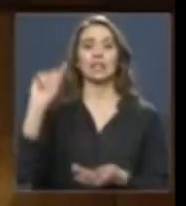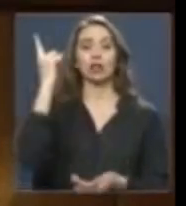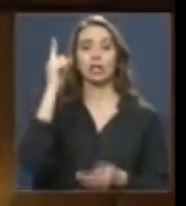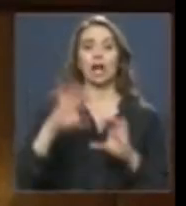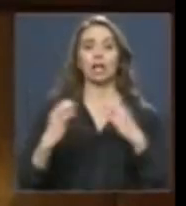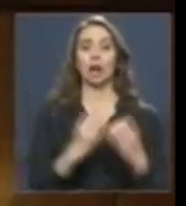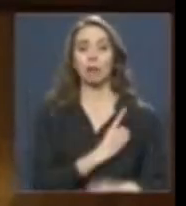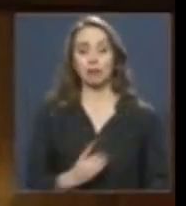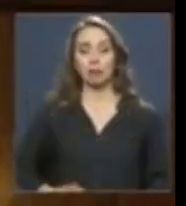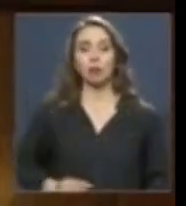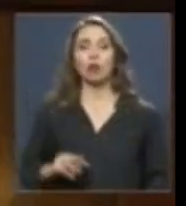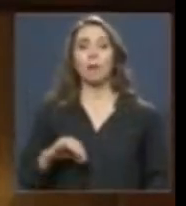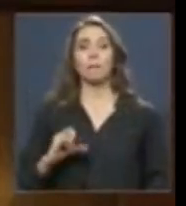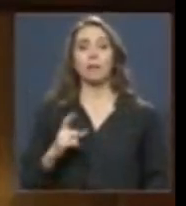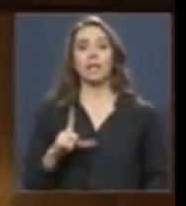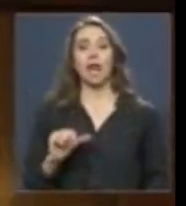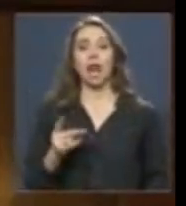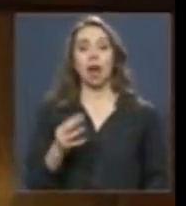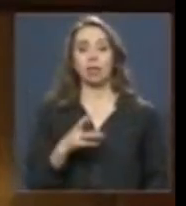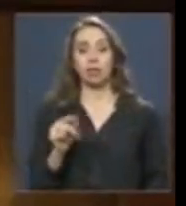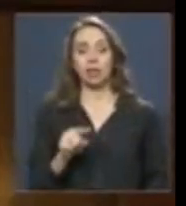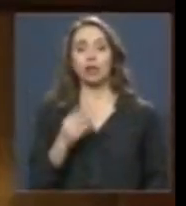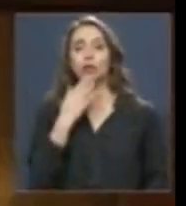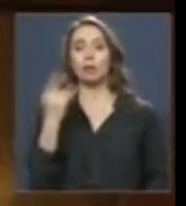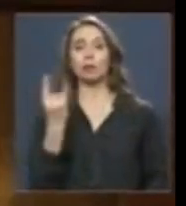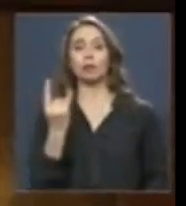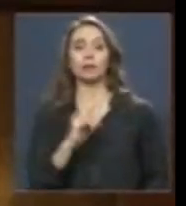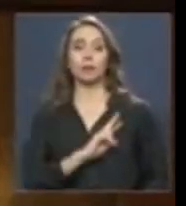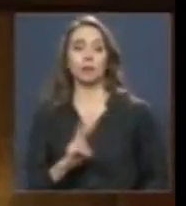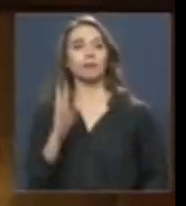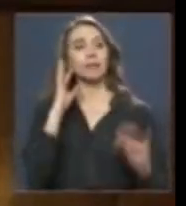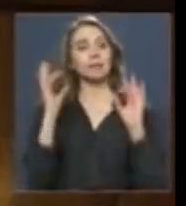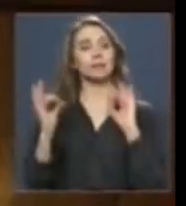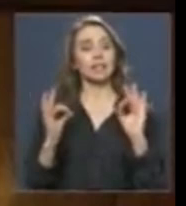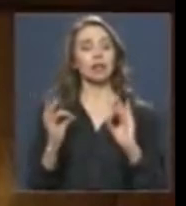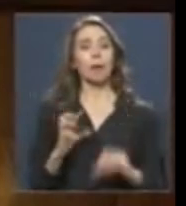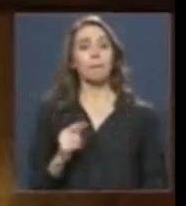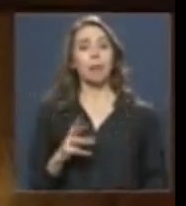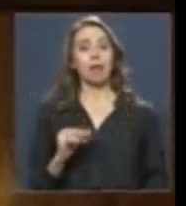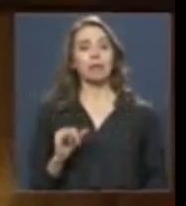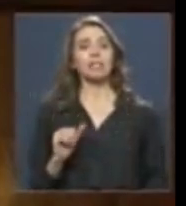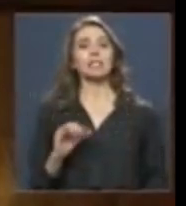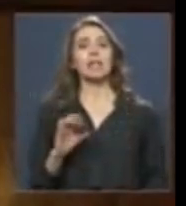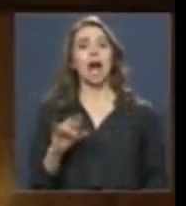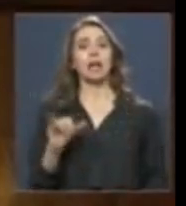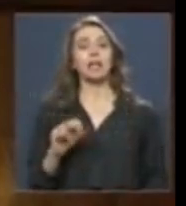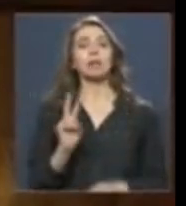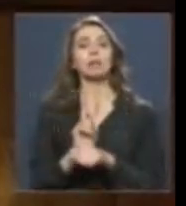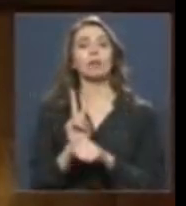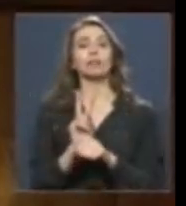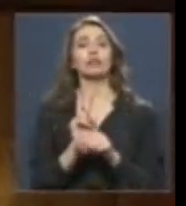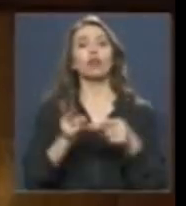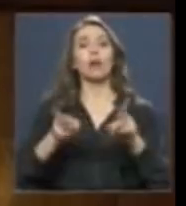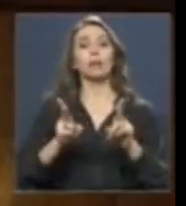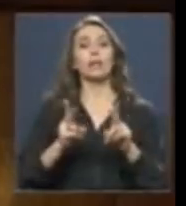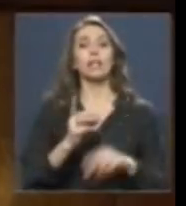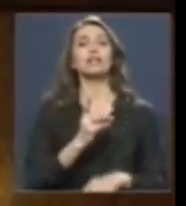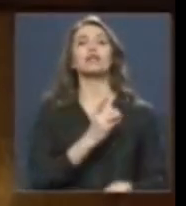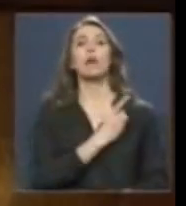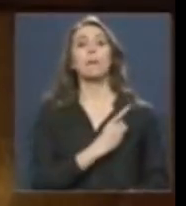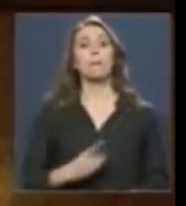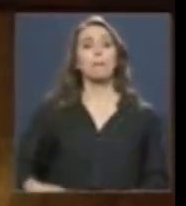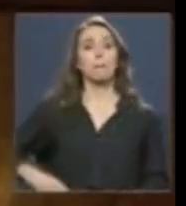Diputados, señor Miguel Landeros y de la Universidad de Valparaíso, a la señora Patricia Reyes, profesora de Derecho Parlamentario.